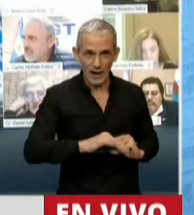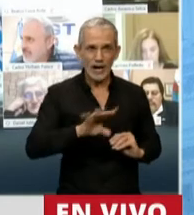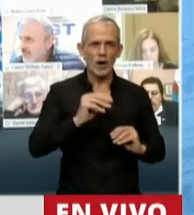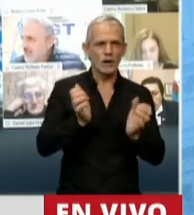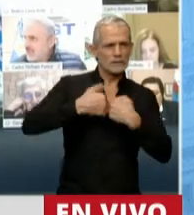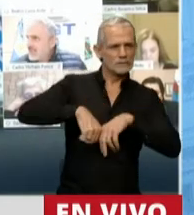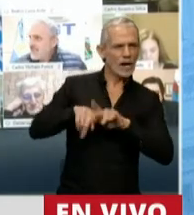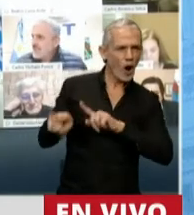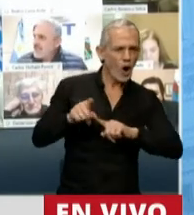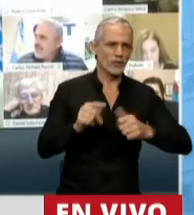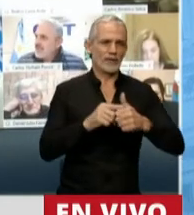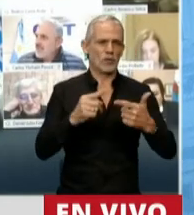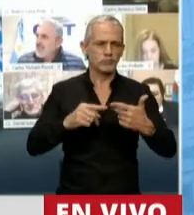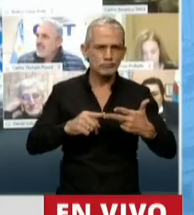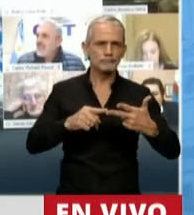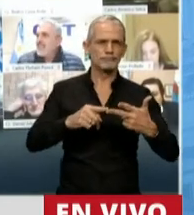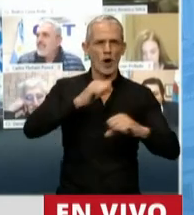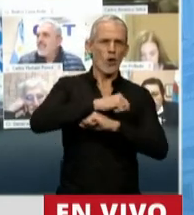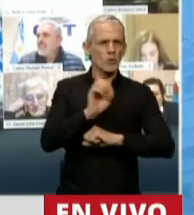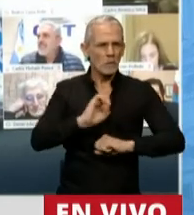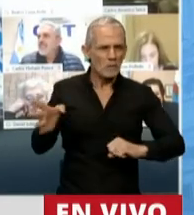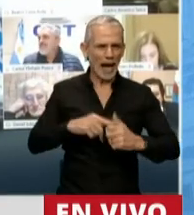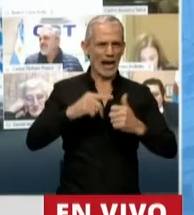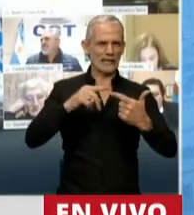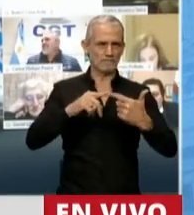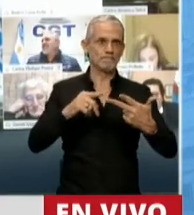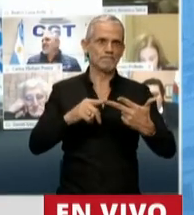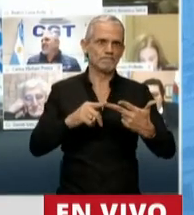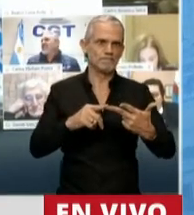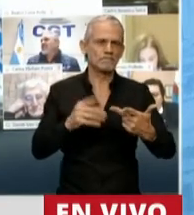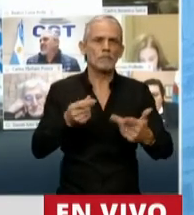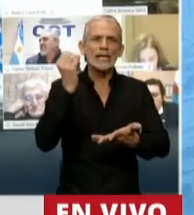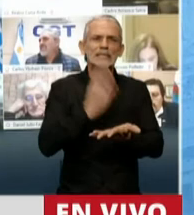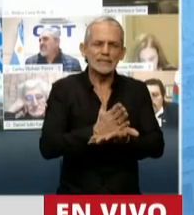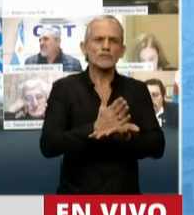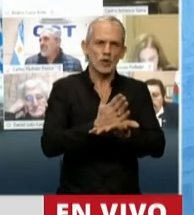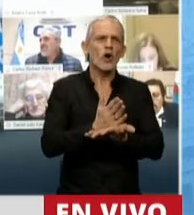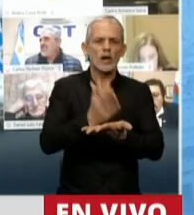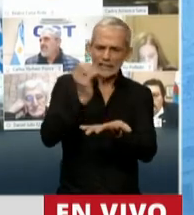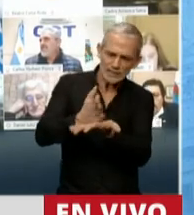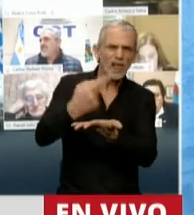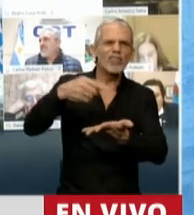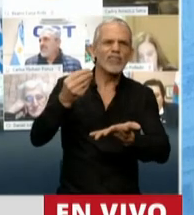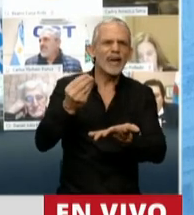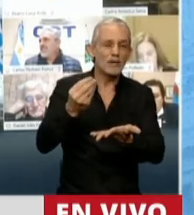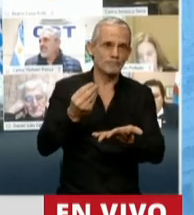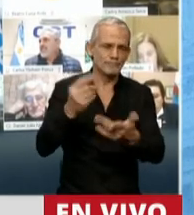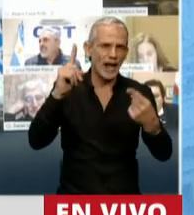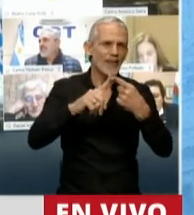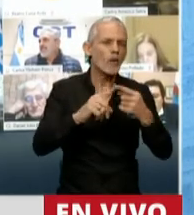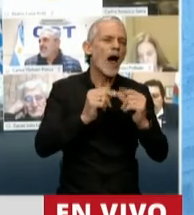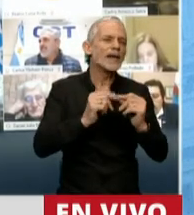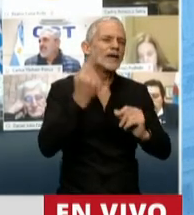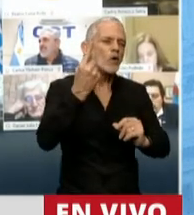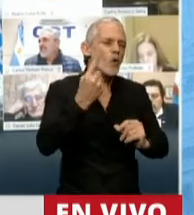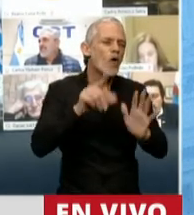maliciosas, conducta ardidosa y demás agravantes, la sanción previsible de acuerdo al título 1 de